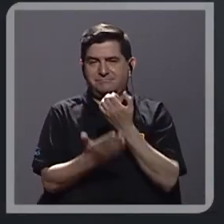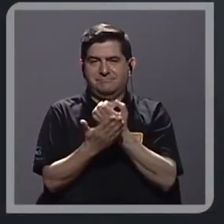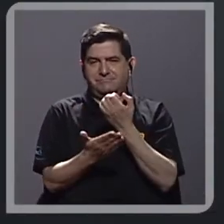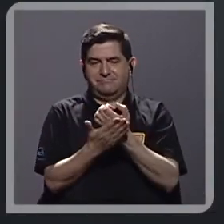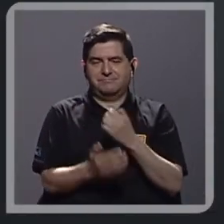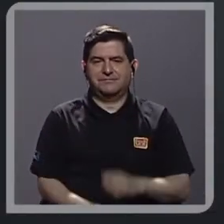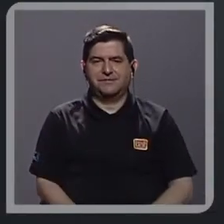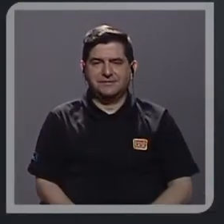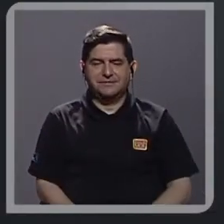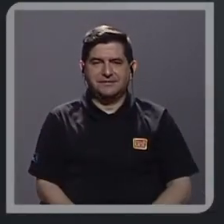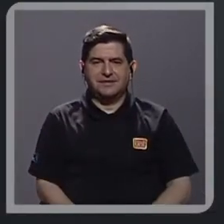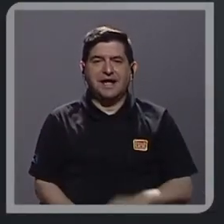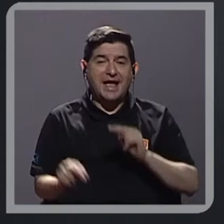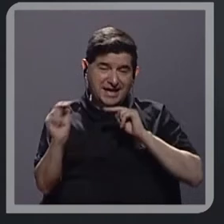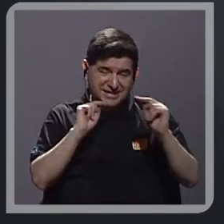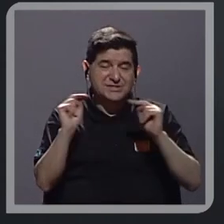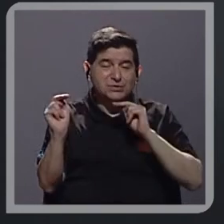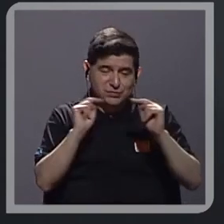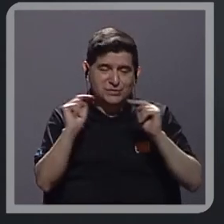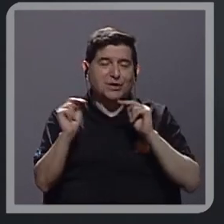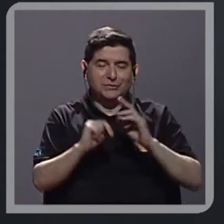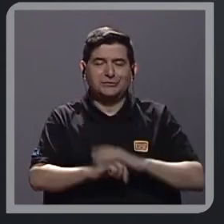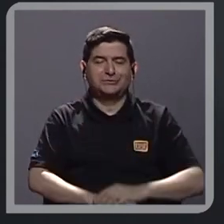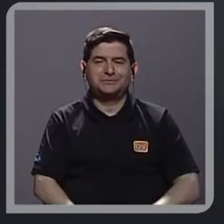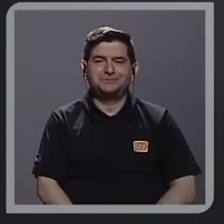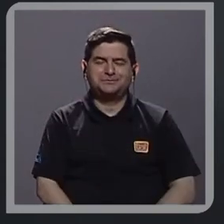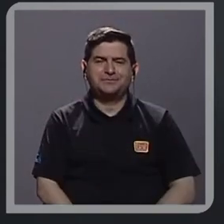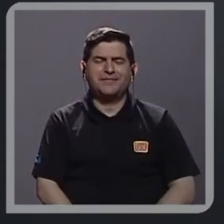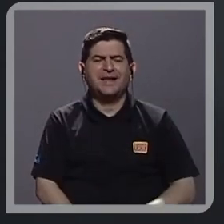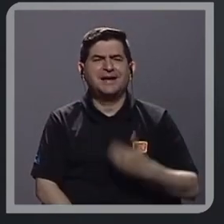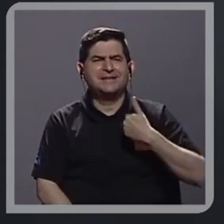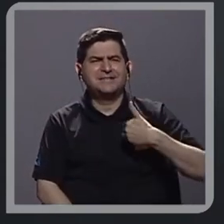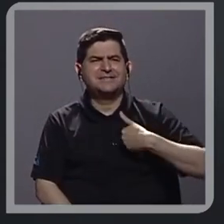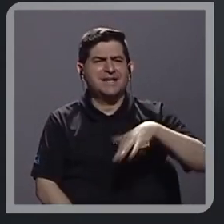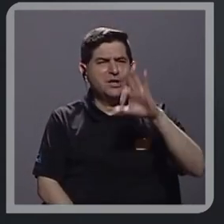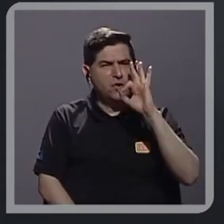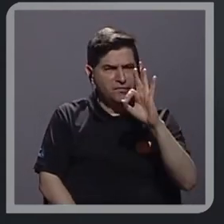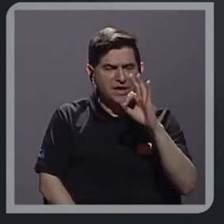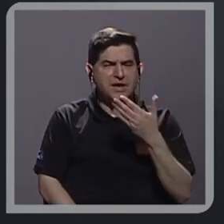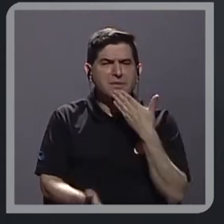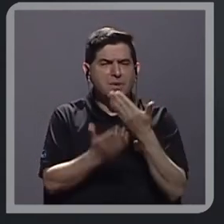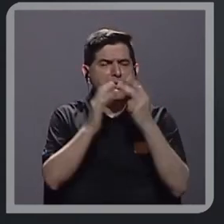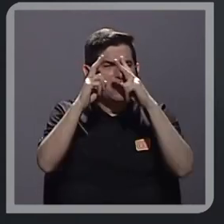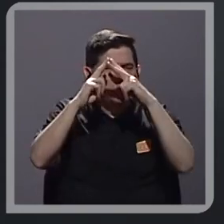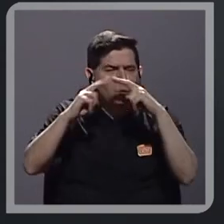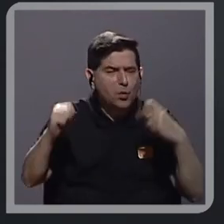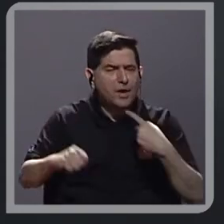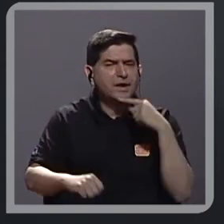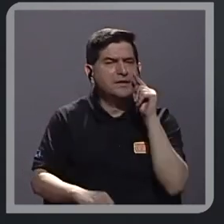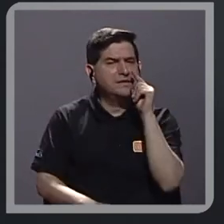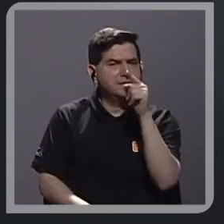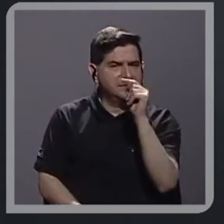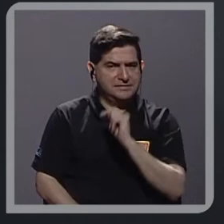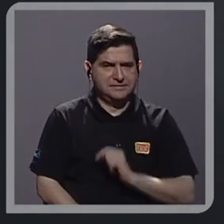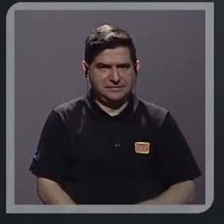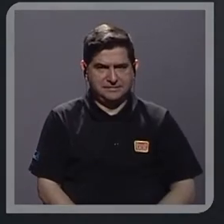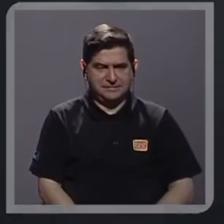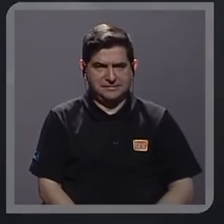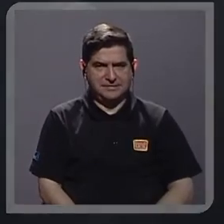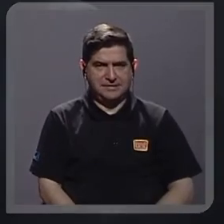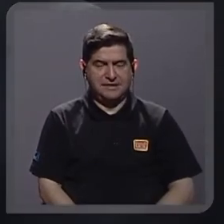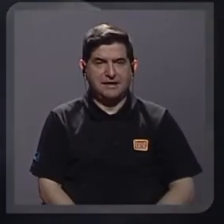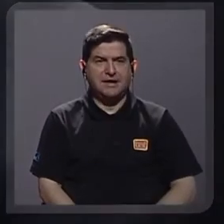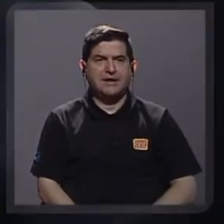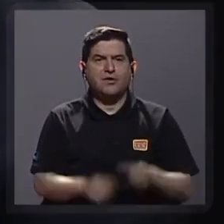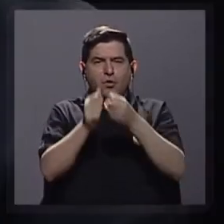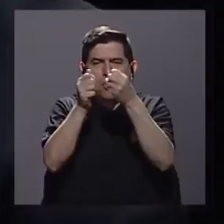a la cadena de intermediación. Es un negocio. Don Felipe, usted hizo una muy buena radiografía donde nos pone a manera